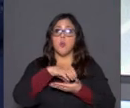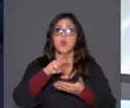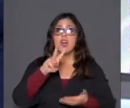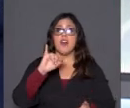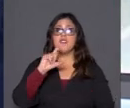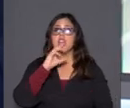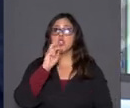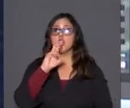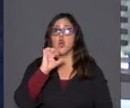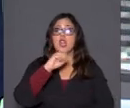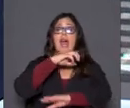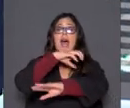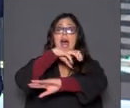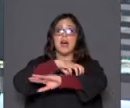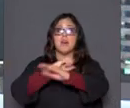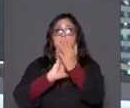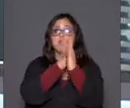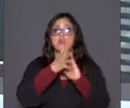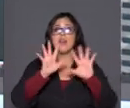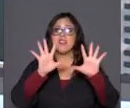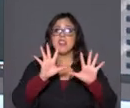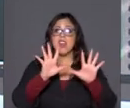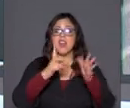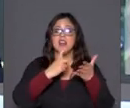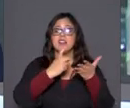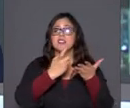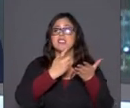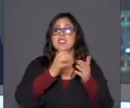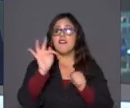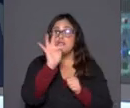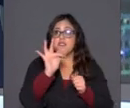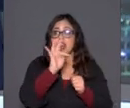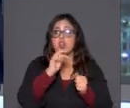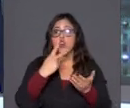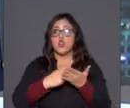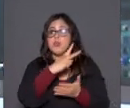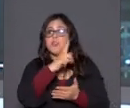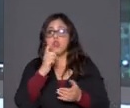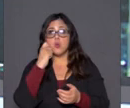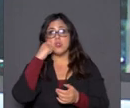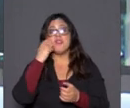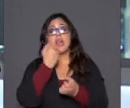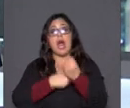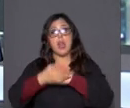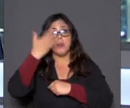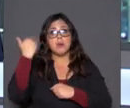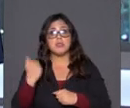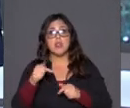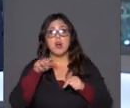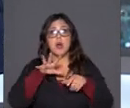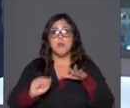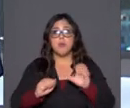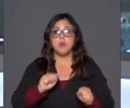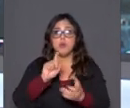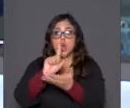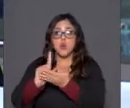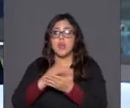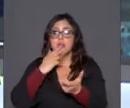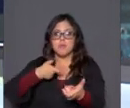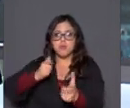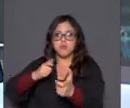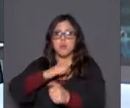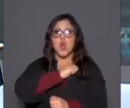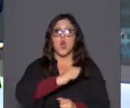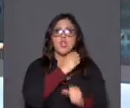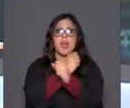región de la Araucanía, 10 de febrero del 2021, o sea, el año pasado. Ocupación de predio y disparos a carabineros.